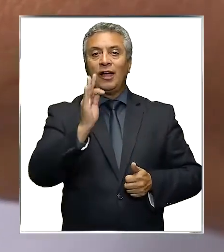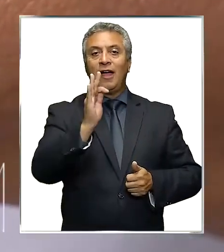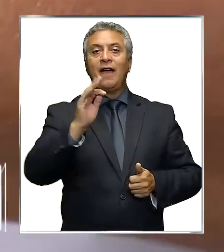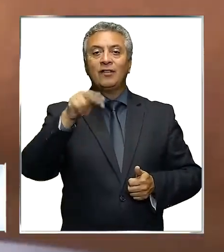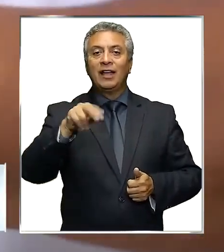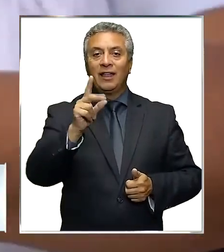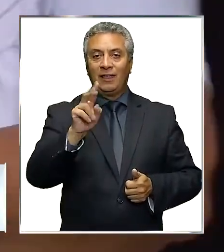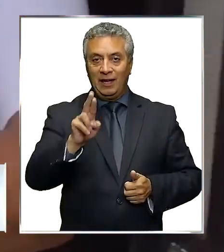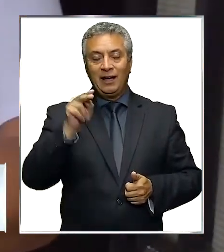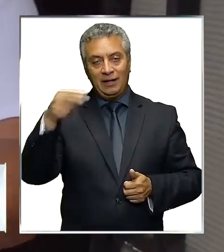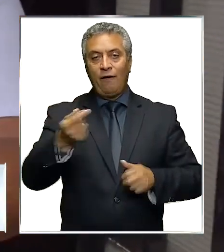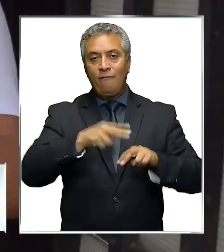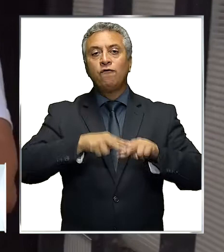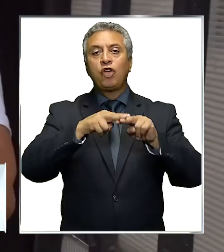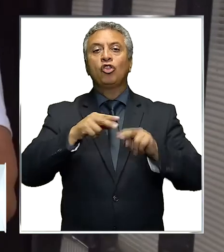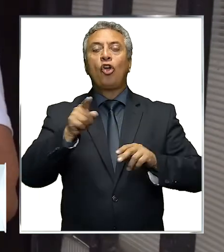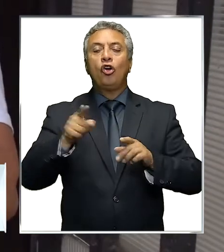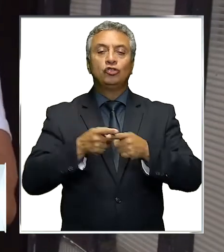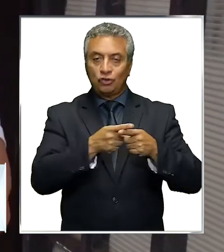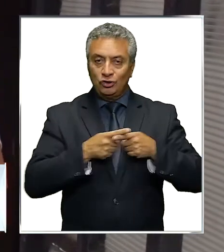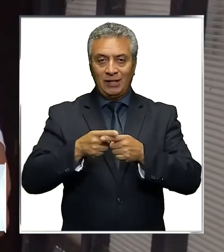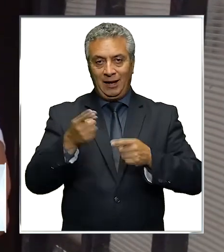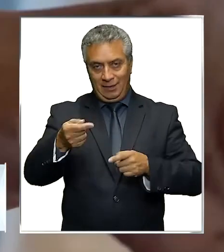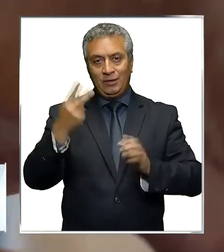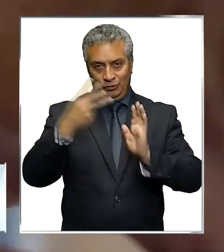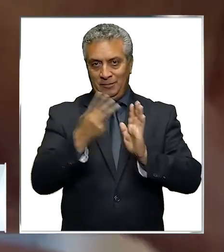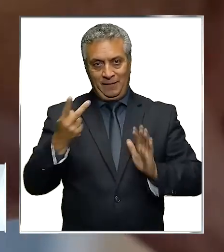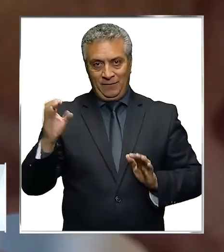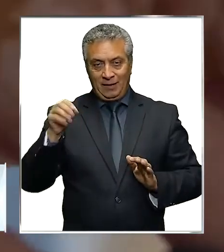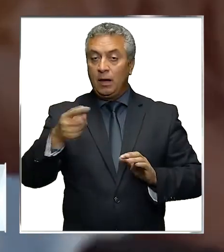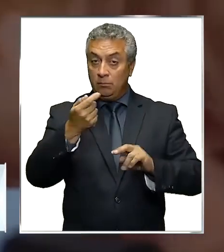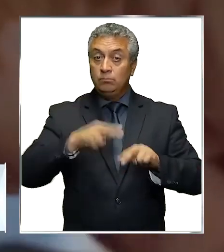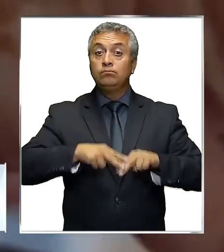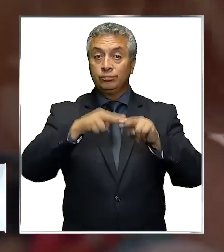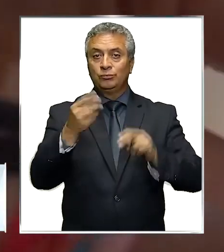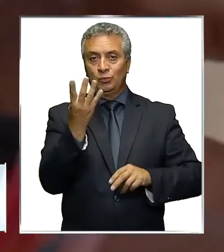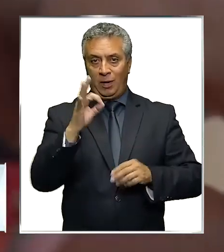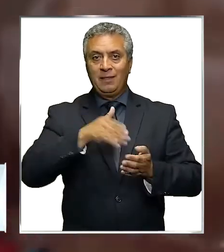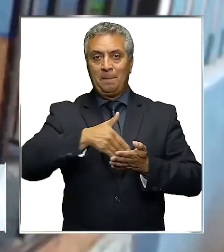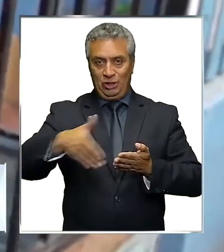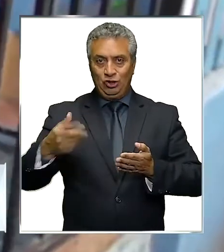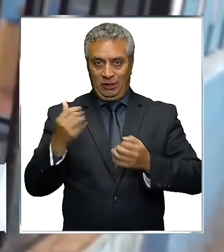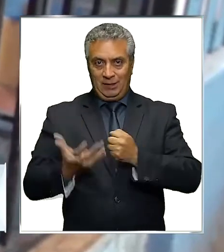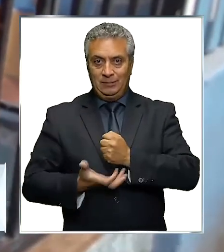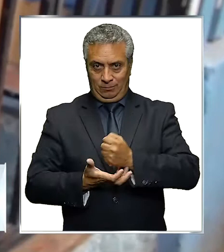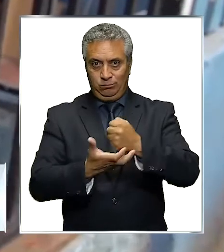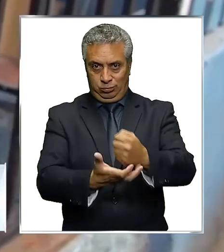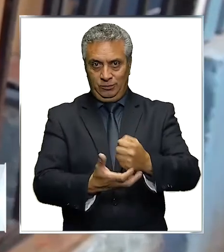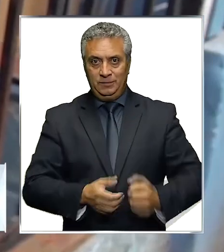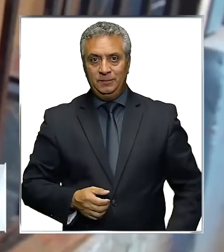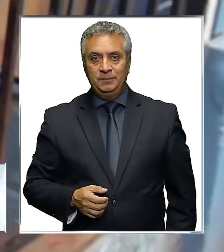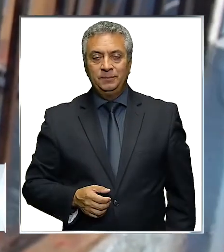realizó con el 6% del FNDR del Fondo Social de Asignación Directa 2020, que asciende a un monto de